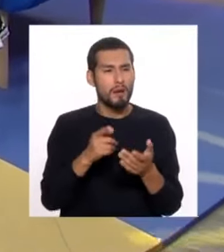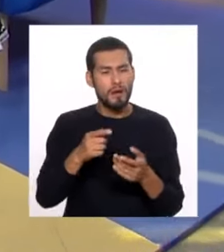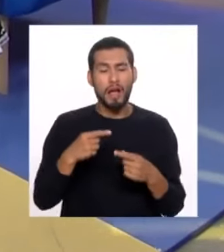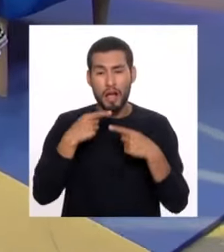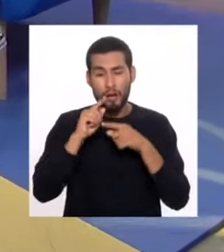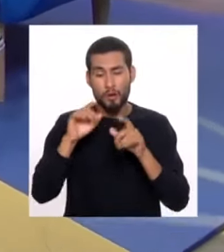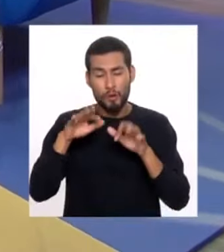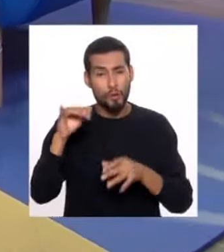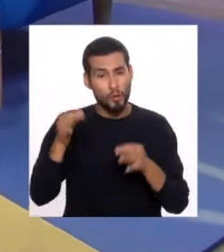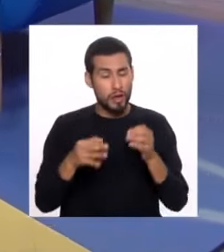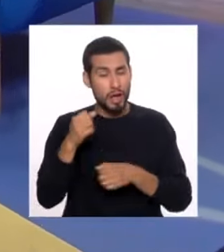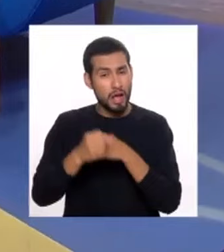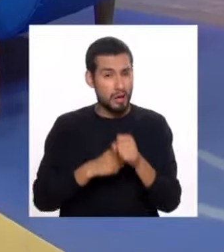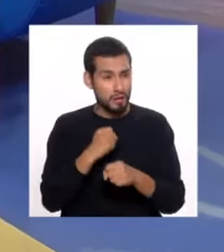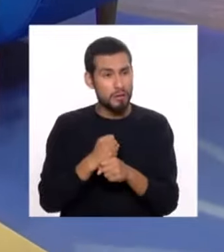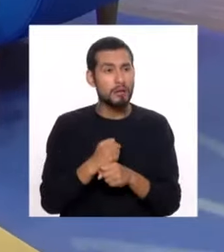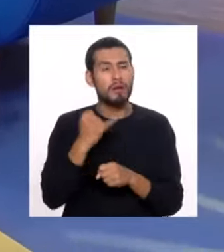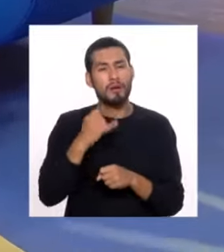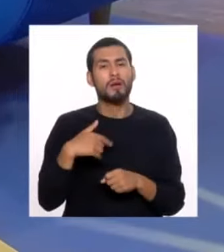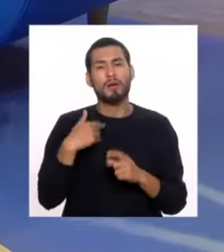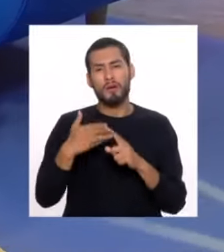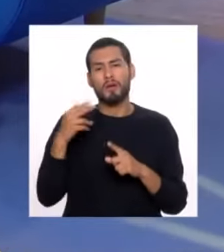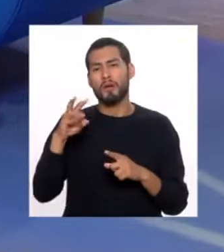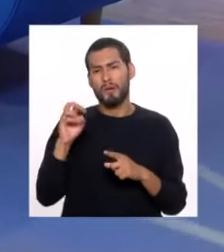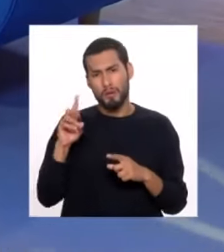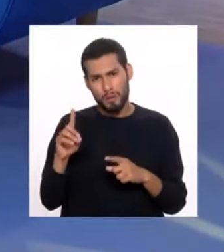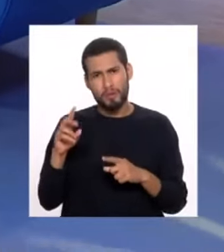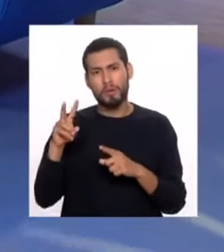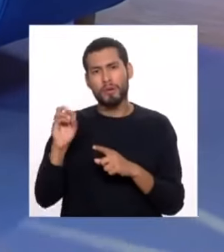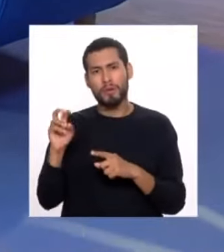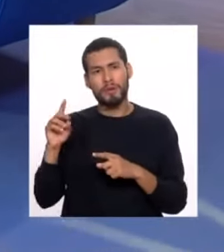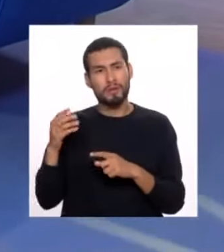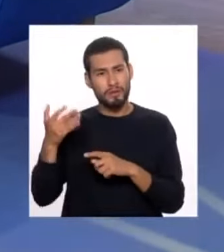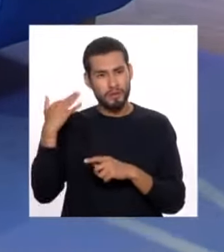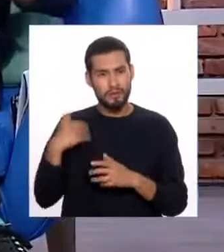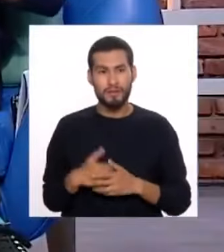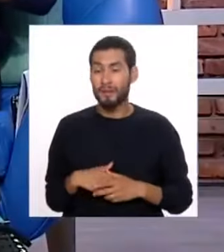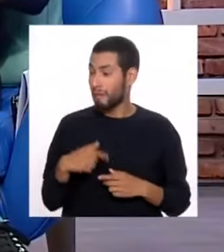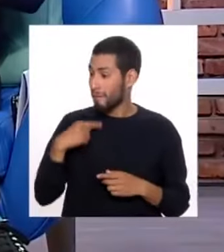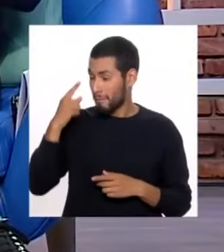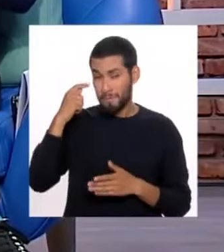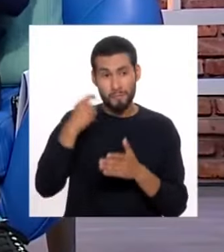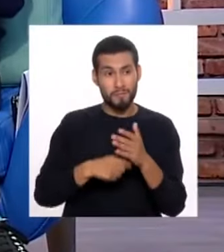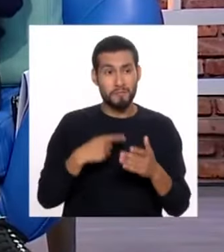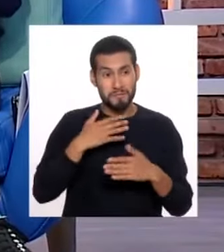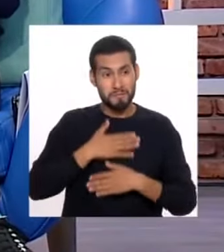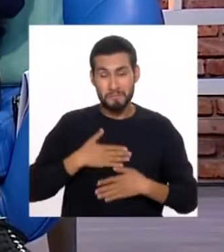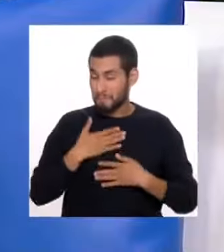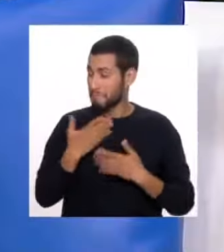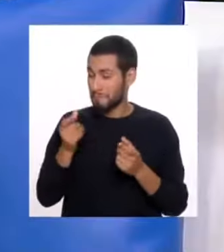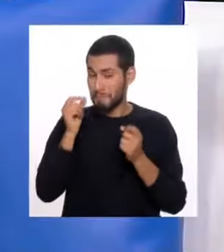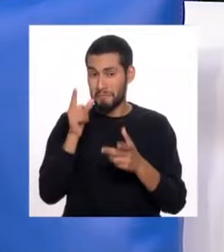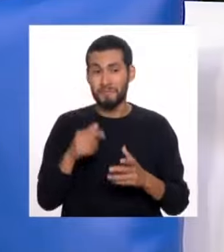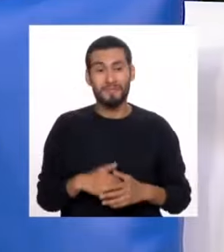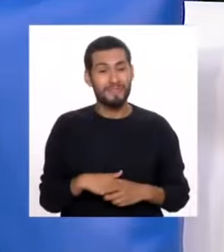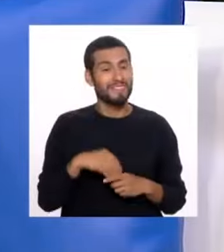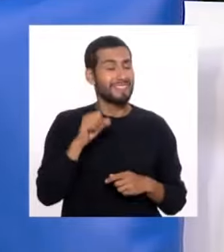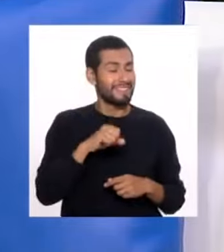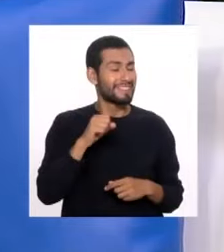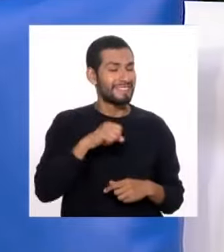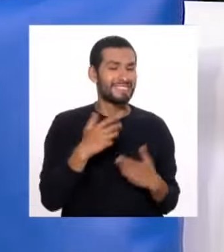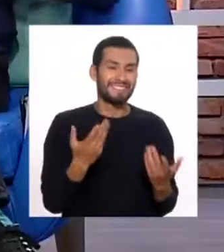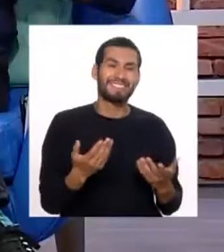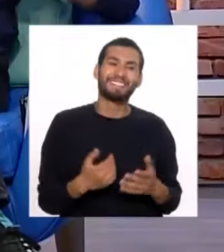su declaración jurada anual y de pasadita hágale el 2021, 2020, 2020. Oye, yo nunca pensé que hablar de ZUNAT iba a ser tan divertido. Sí, no, ya no. La verdad,